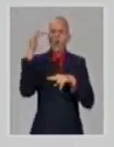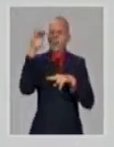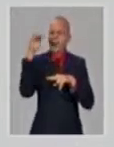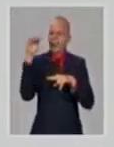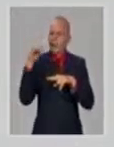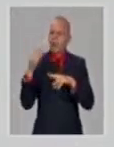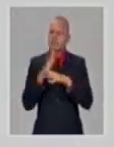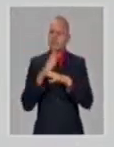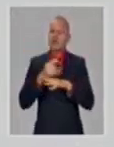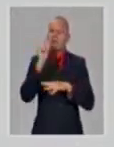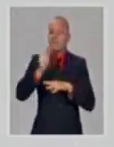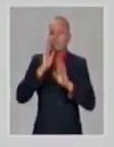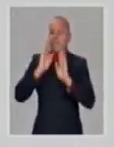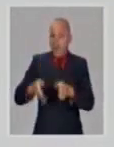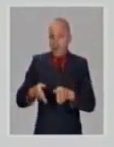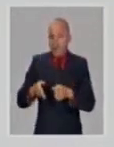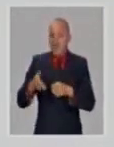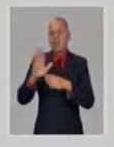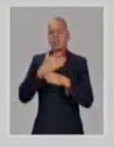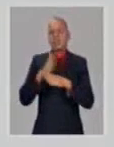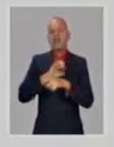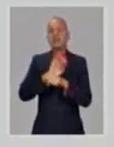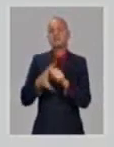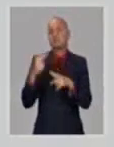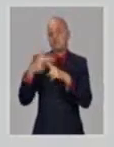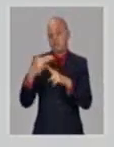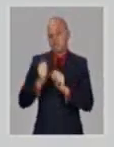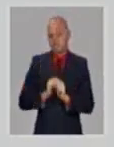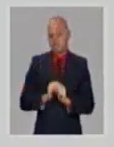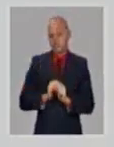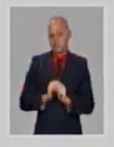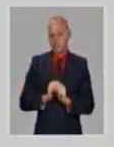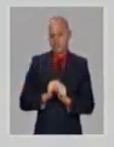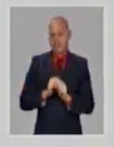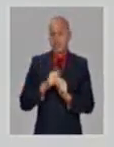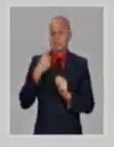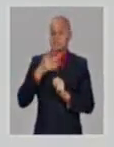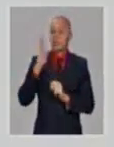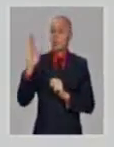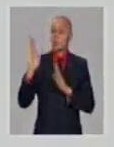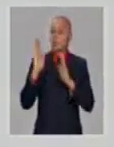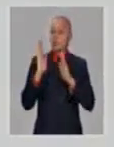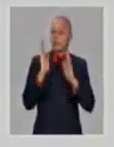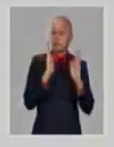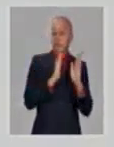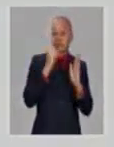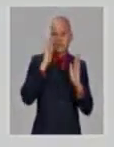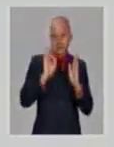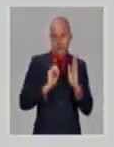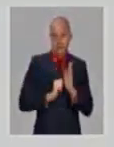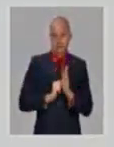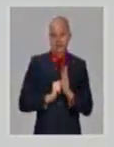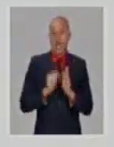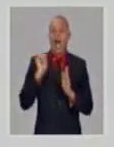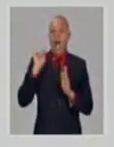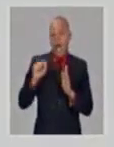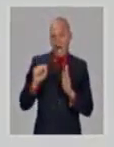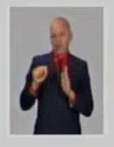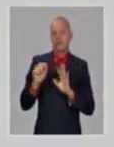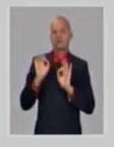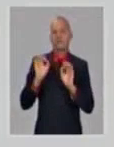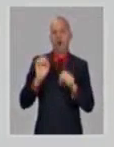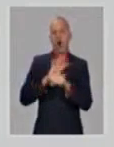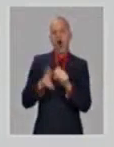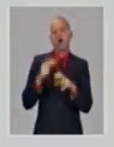fallecidos que se estudiaron, se detectaron al final seis variantes, de las cuales estaba la 6.14, pero estaba